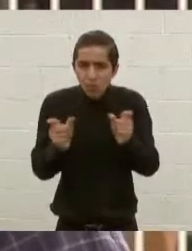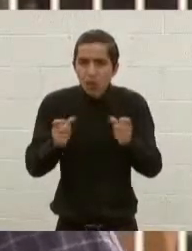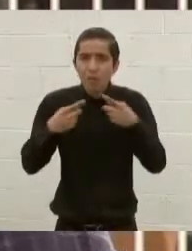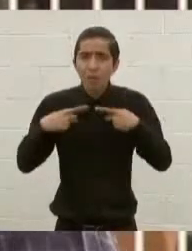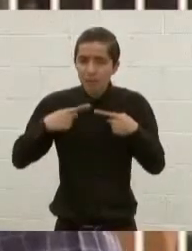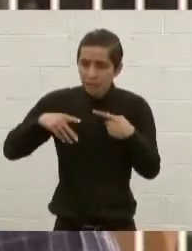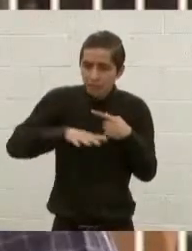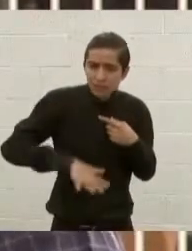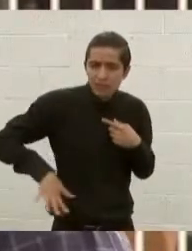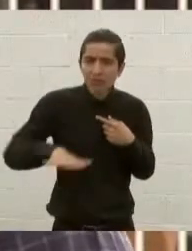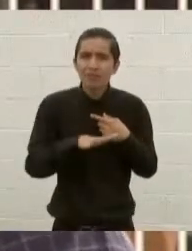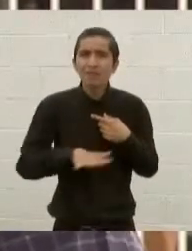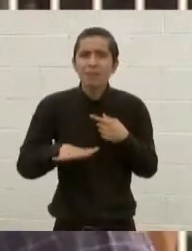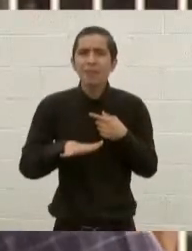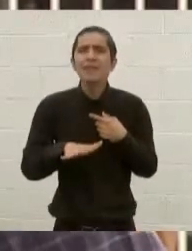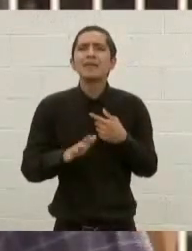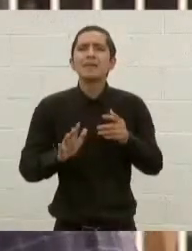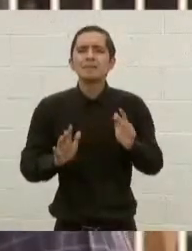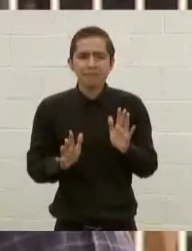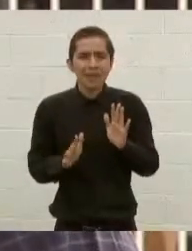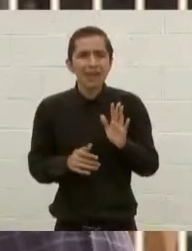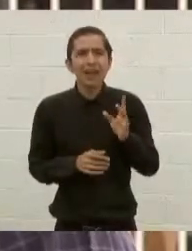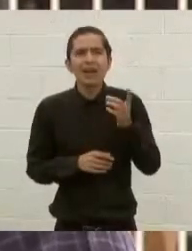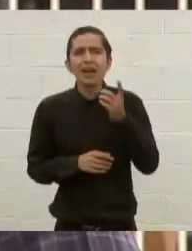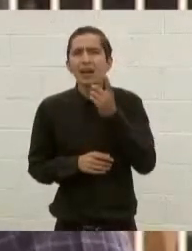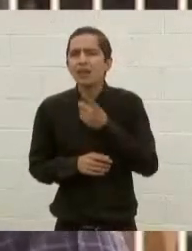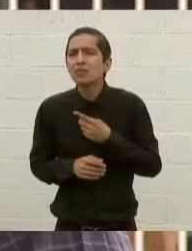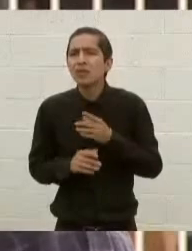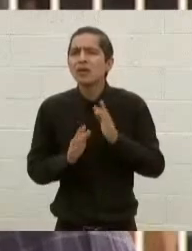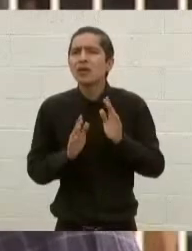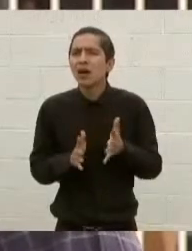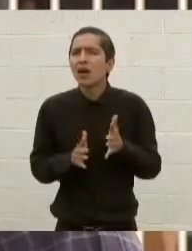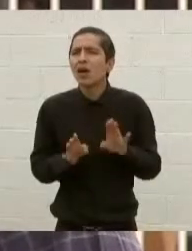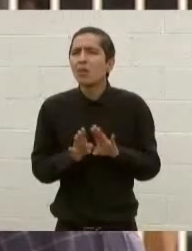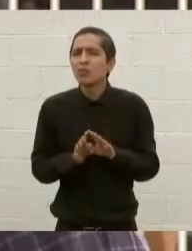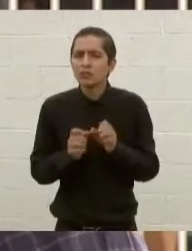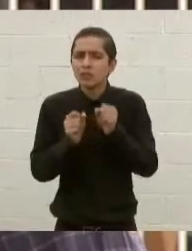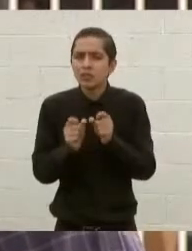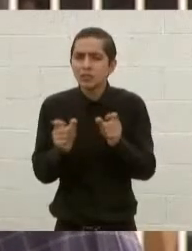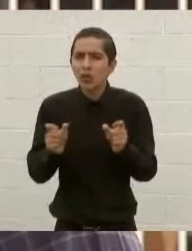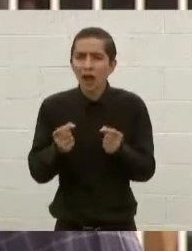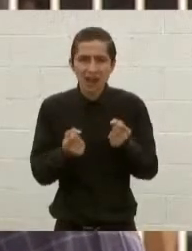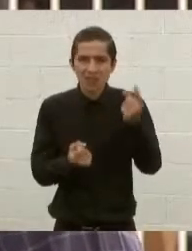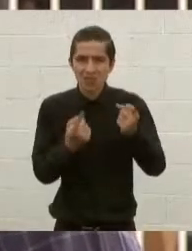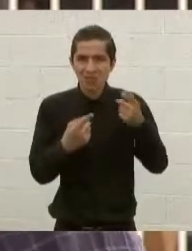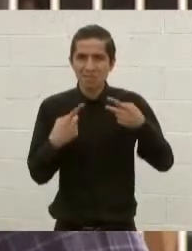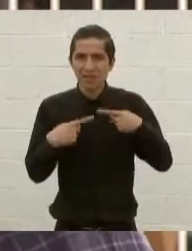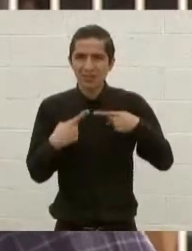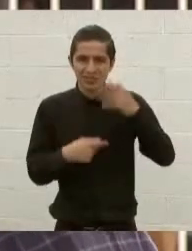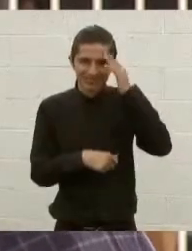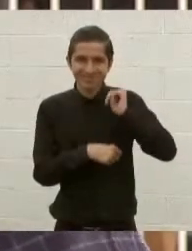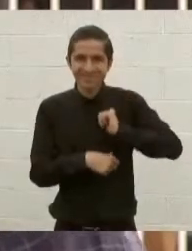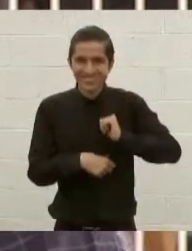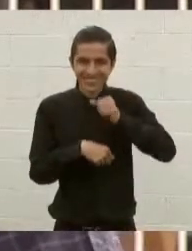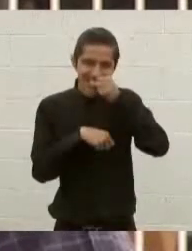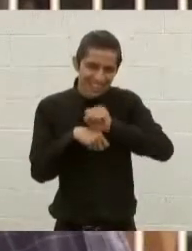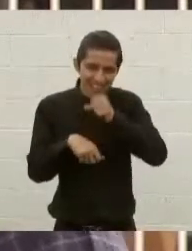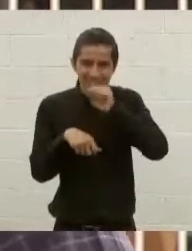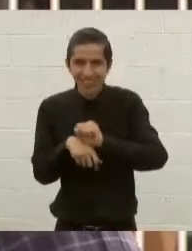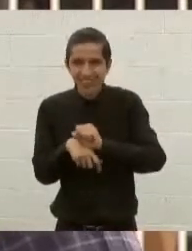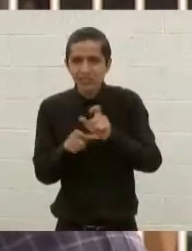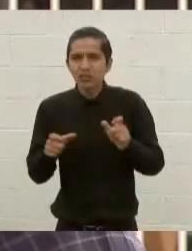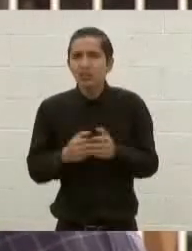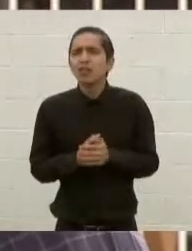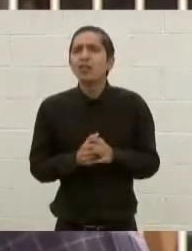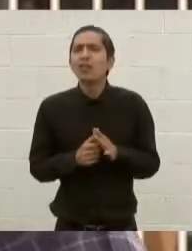la población ya nos aclaró que se estarán reforzando la seguridad de algunos funcionarios sin embargo qué pasará con la población que de